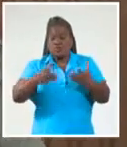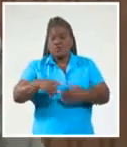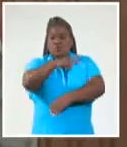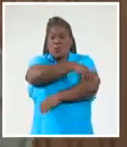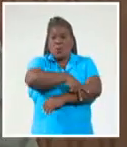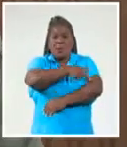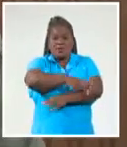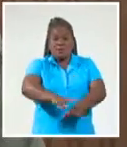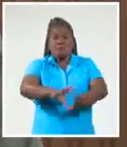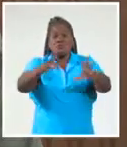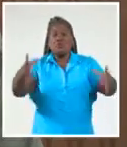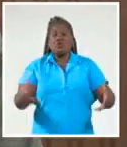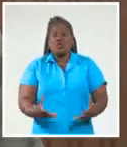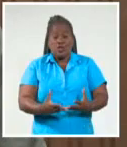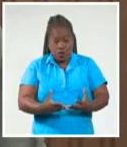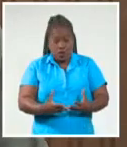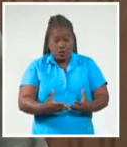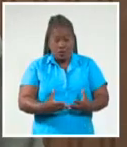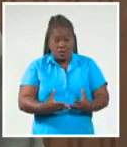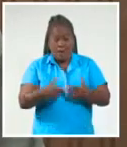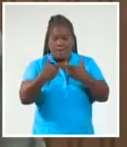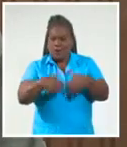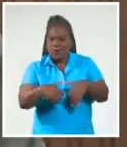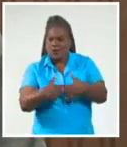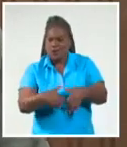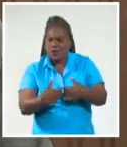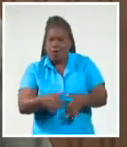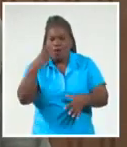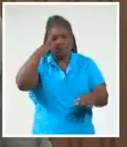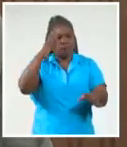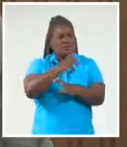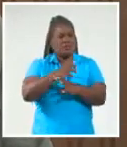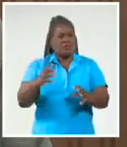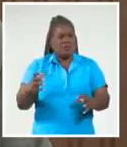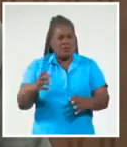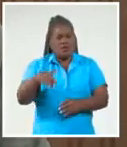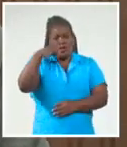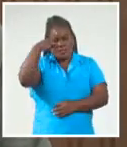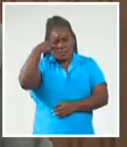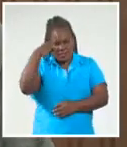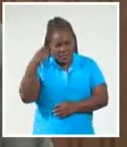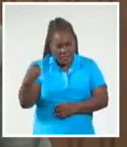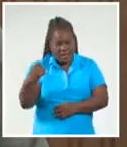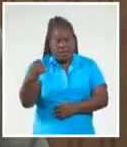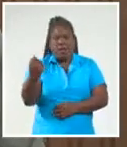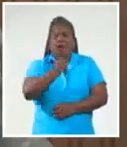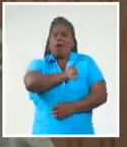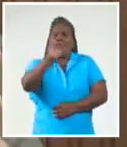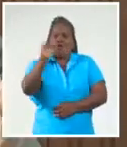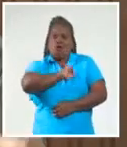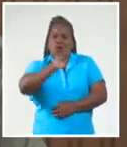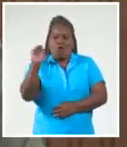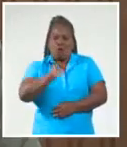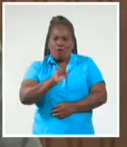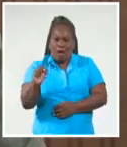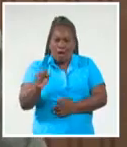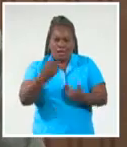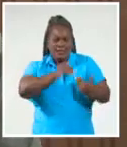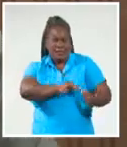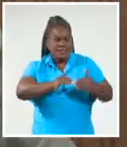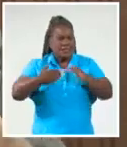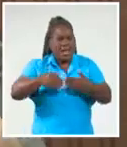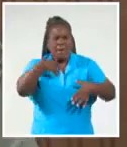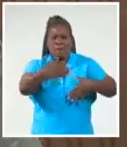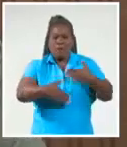los países del mundo, y productores y científicos, sí van a lograr discutir los